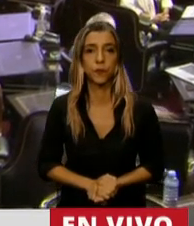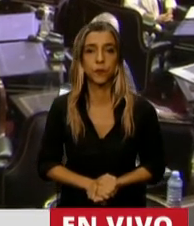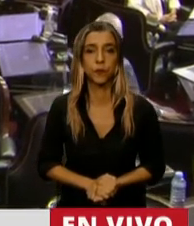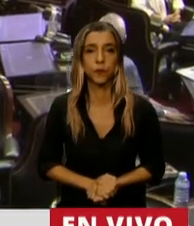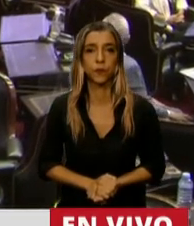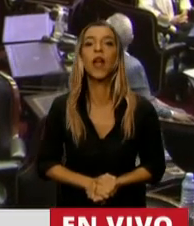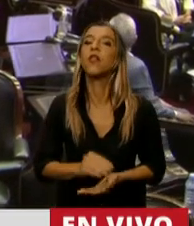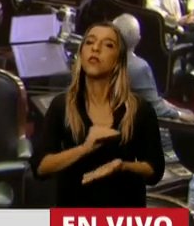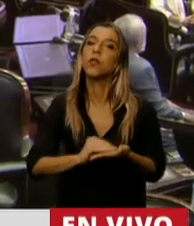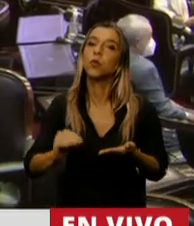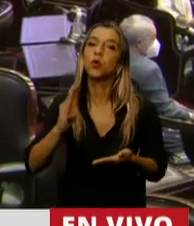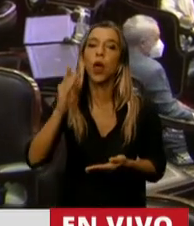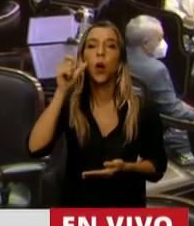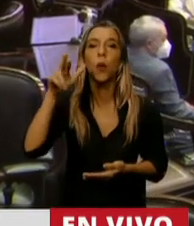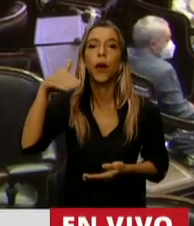Diputado Bermejo.